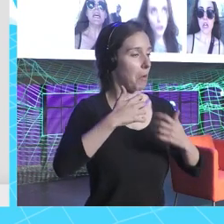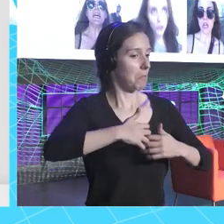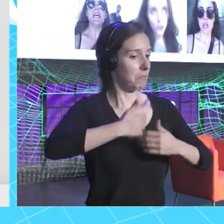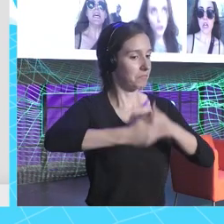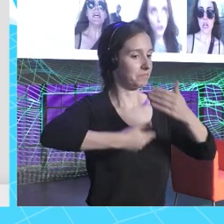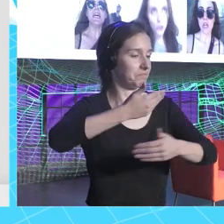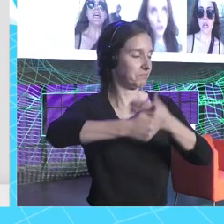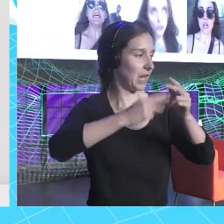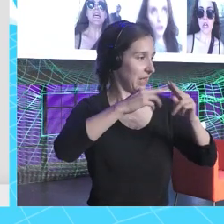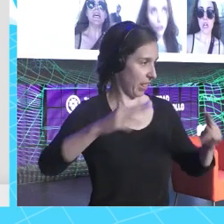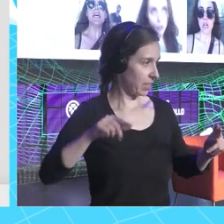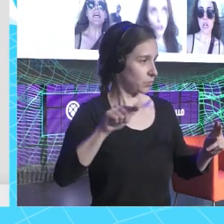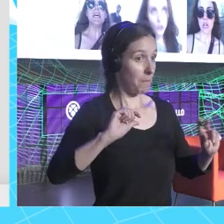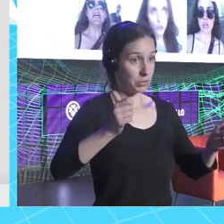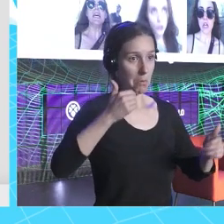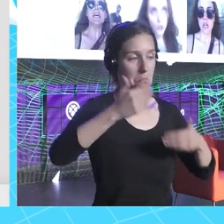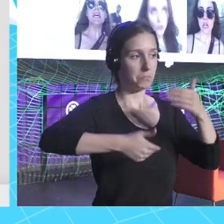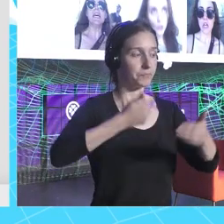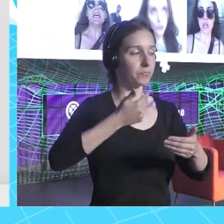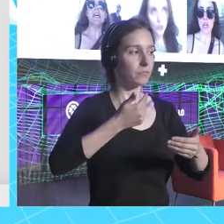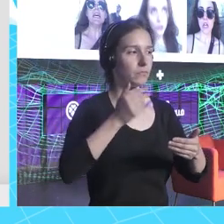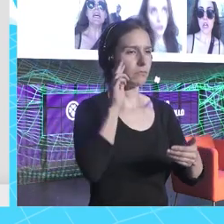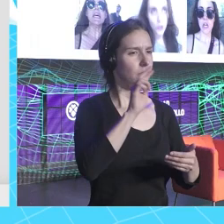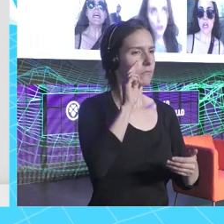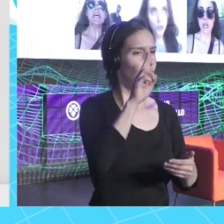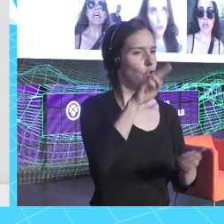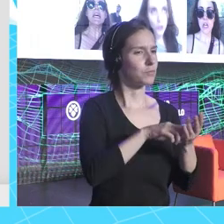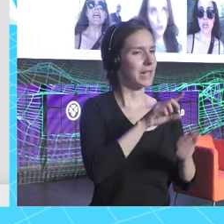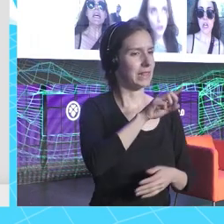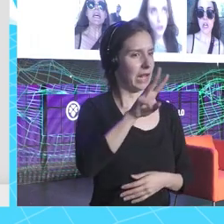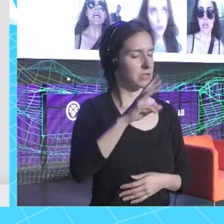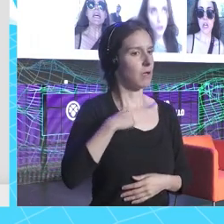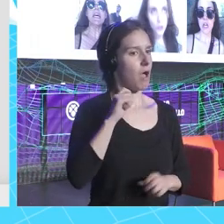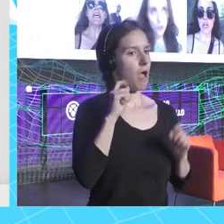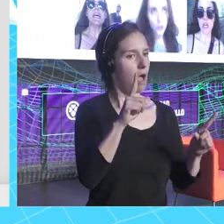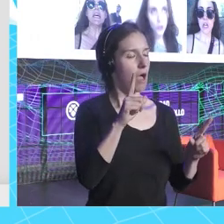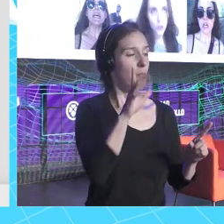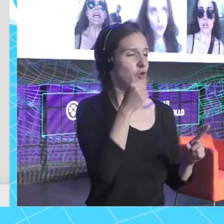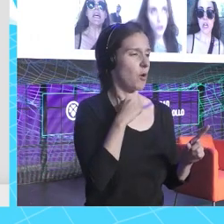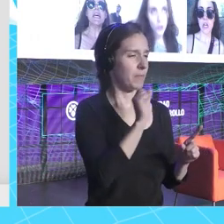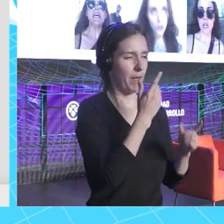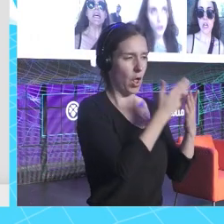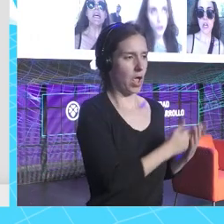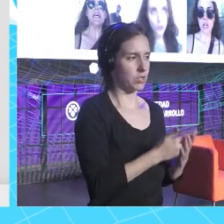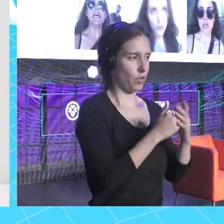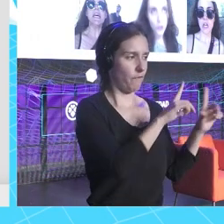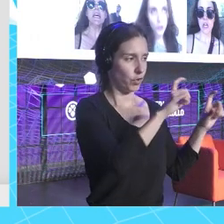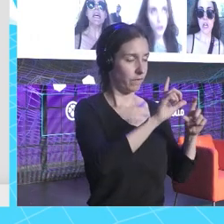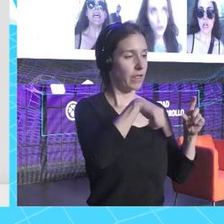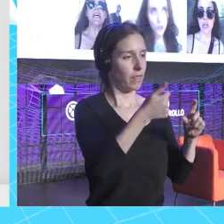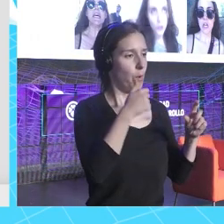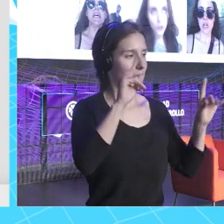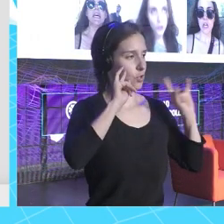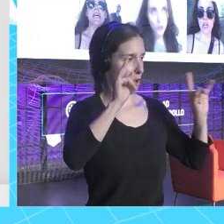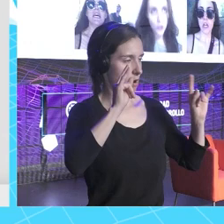lo crean y yo empecé a ver en 2013, porque, bueno, yo estudié fotografía, luego me puse a estudiar sonido. Y